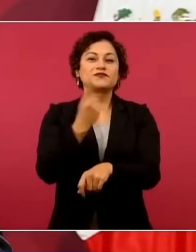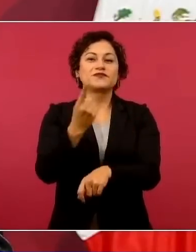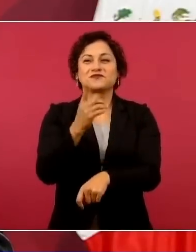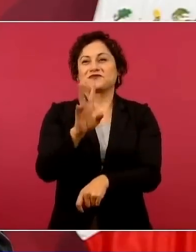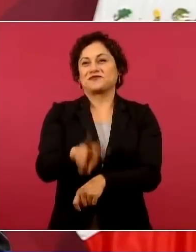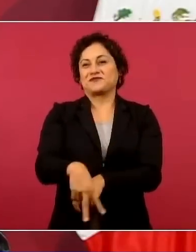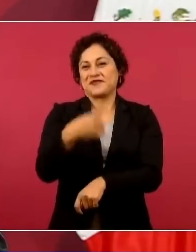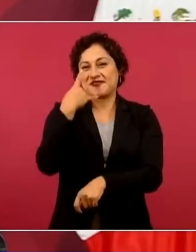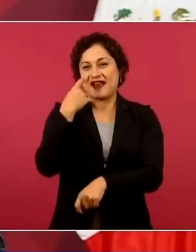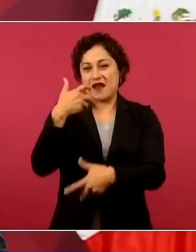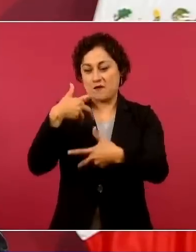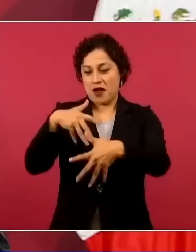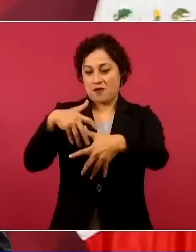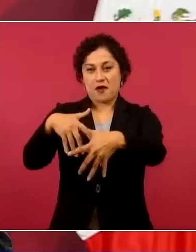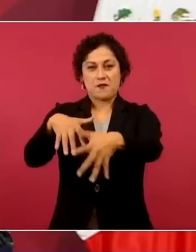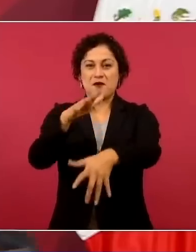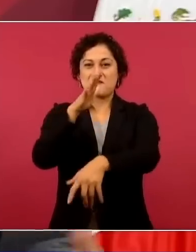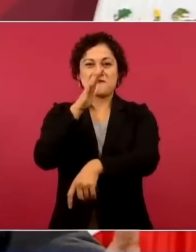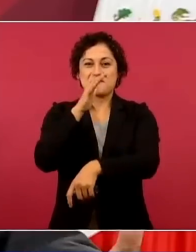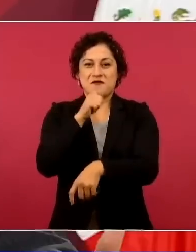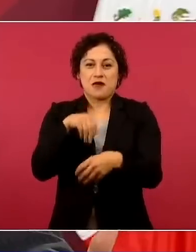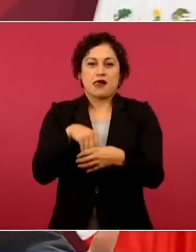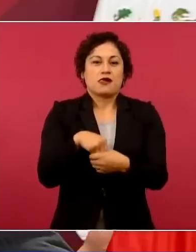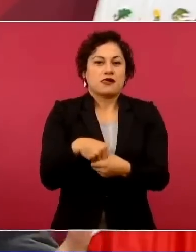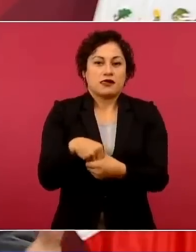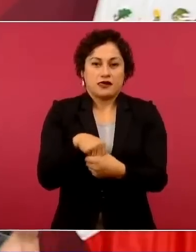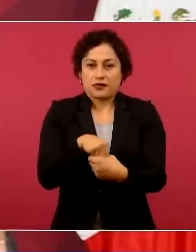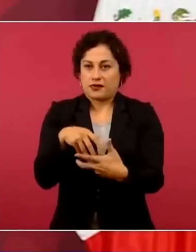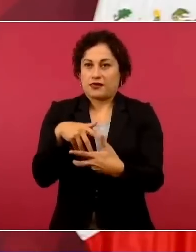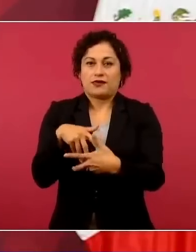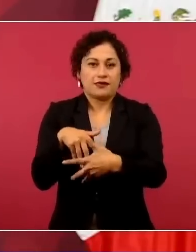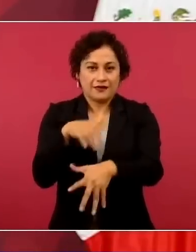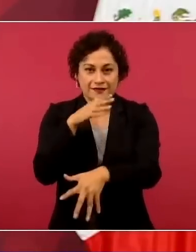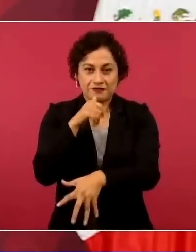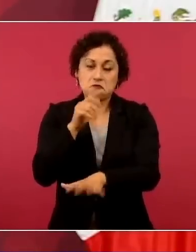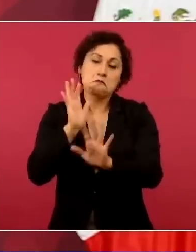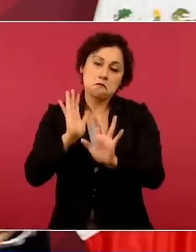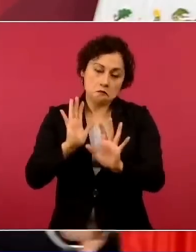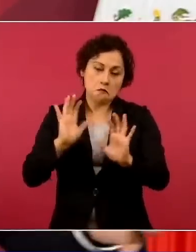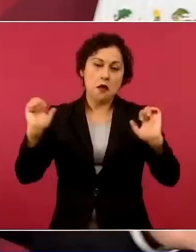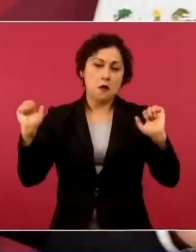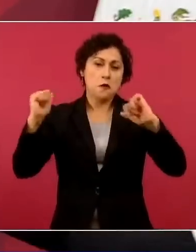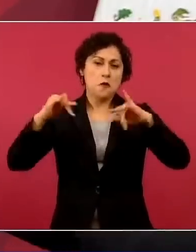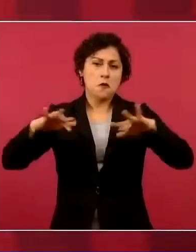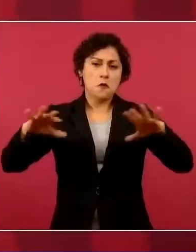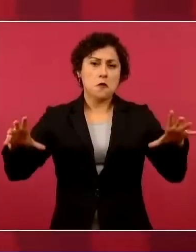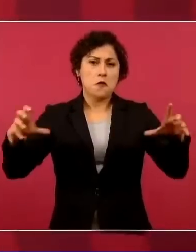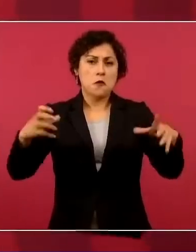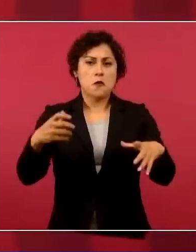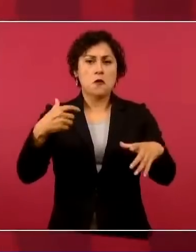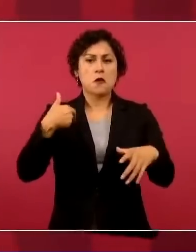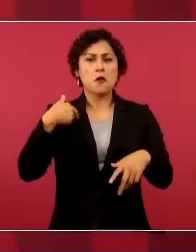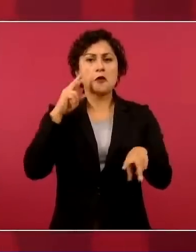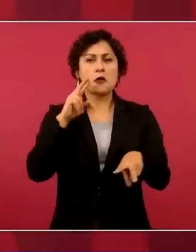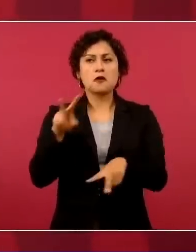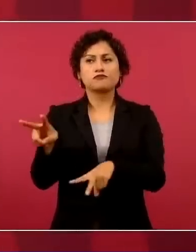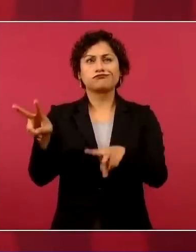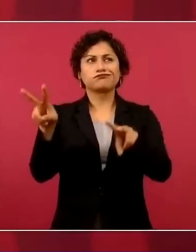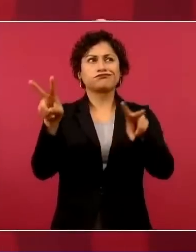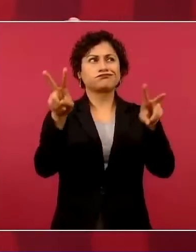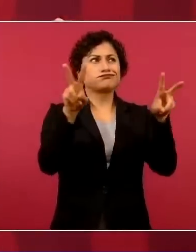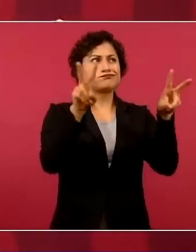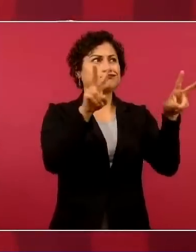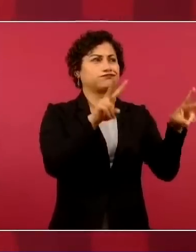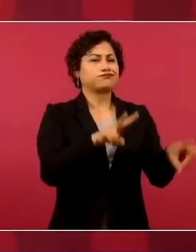no podíamos caminar. Bueno, pero volteaba yo a ver así alrededor,